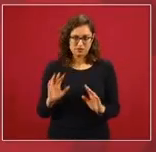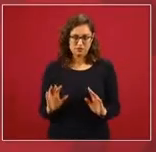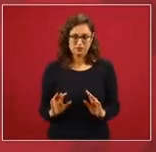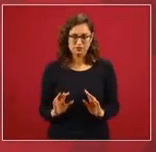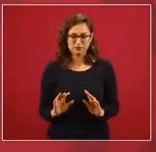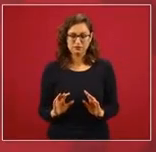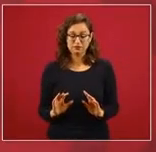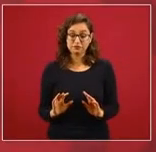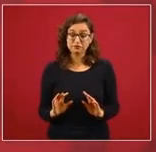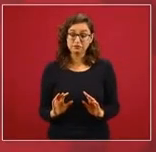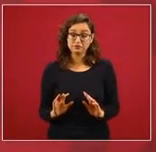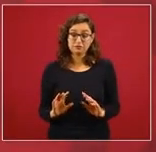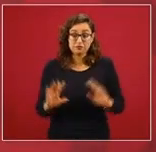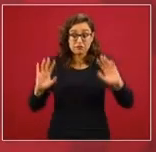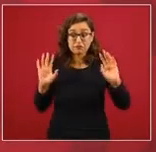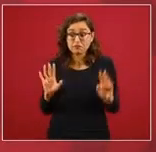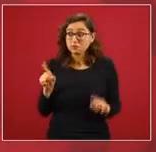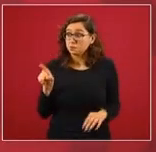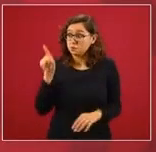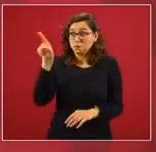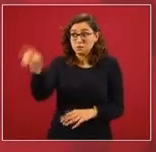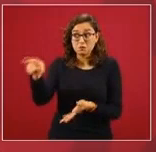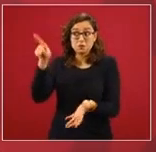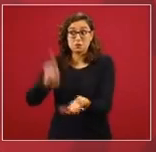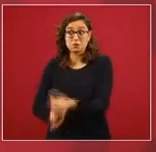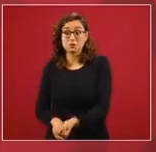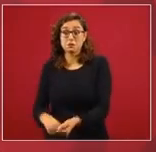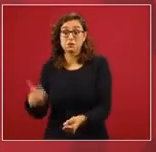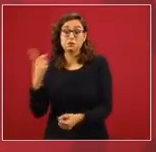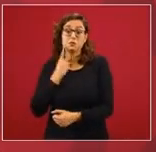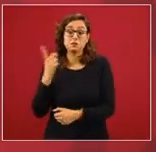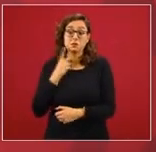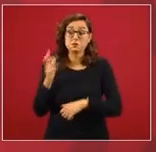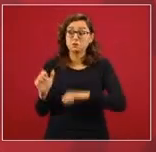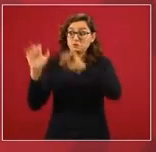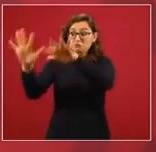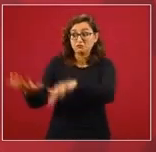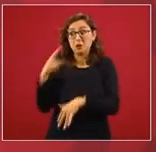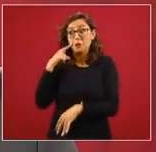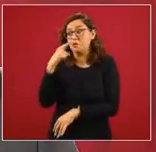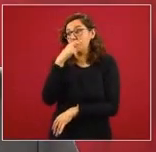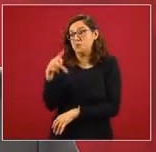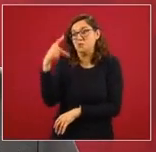Desde luego van a decidir ellos. Ellos.